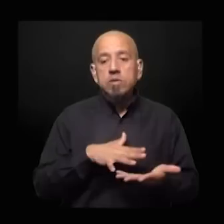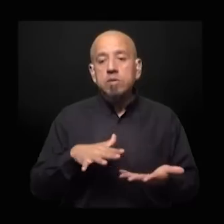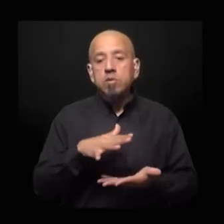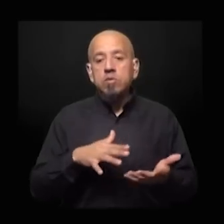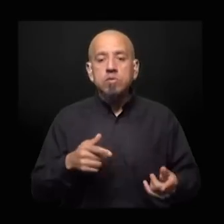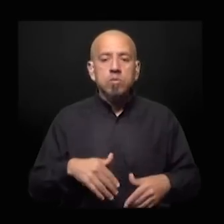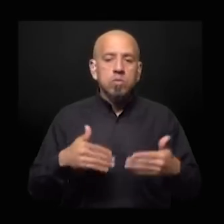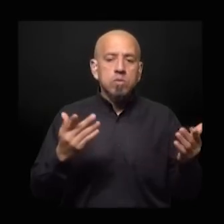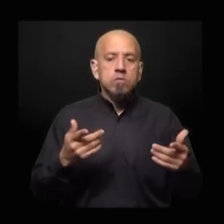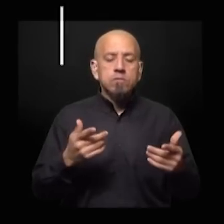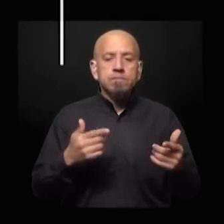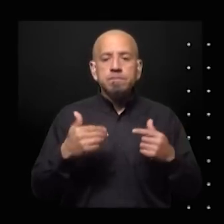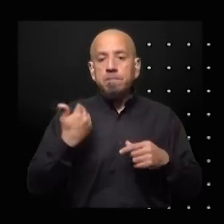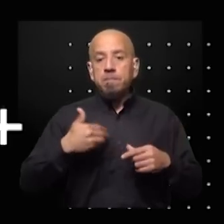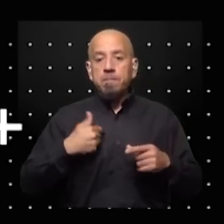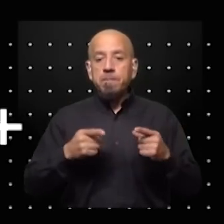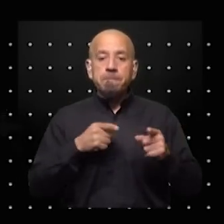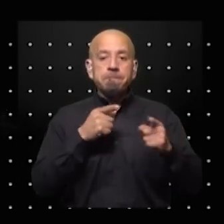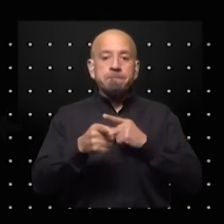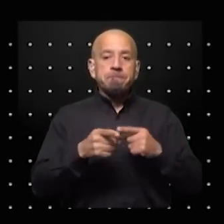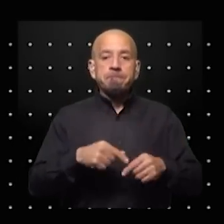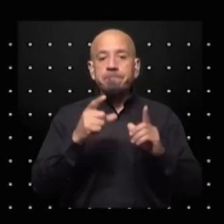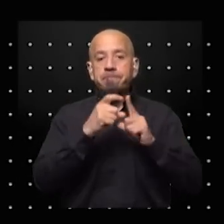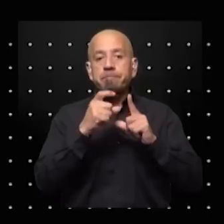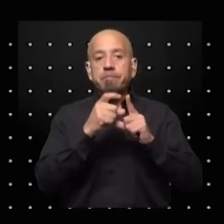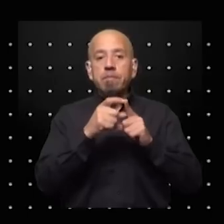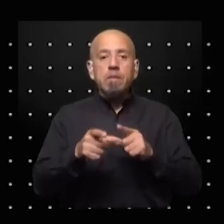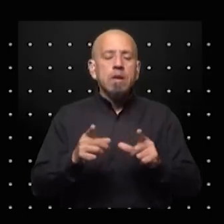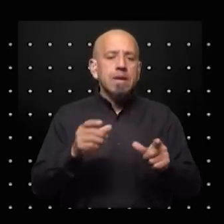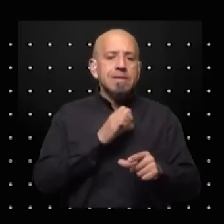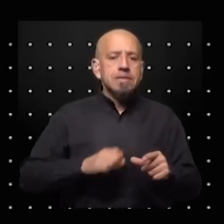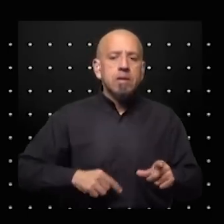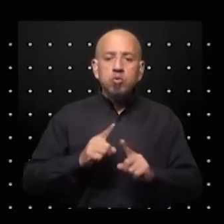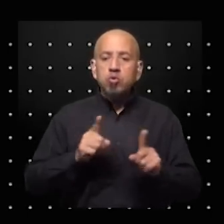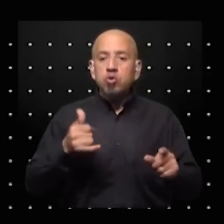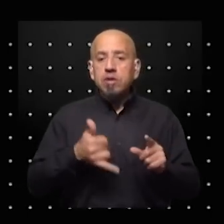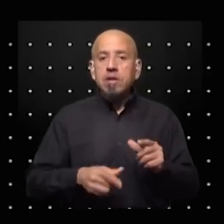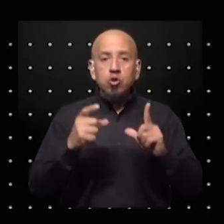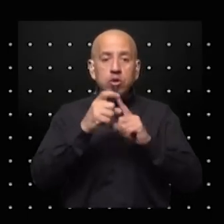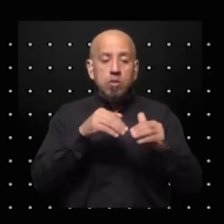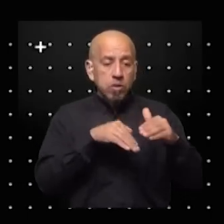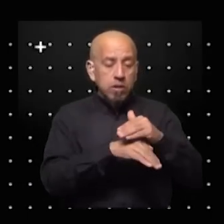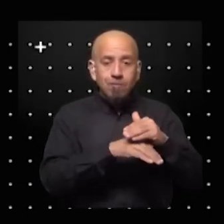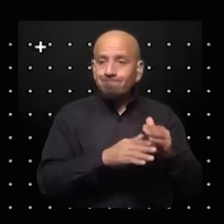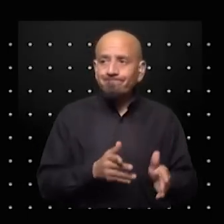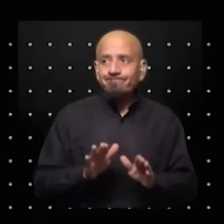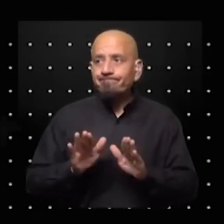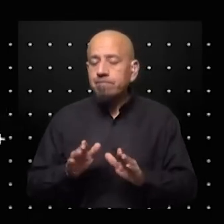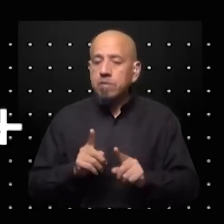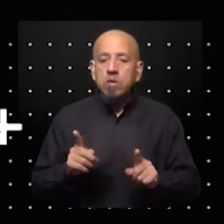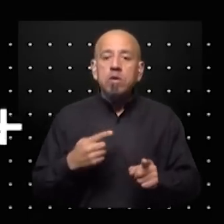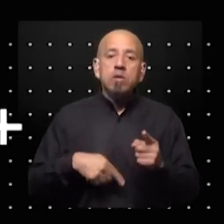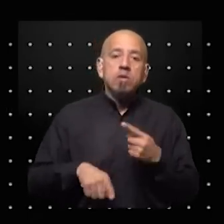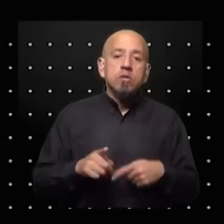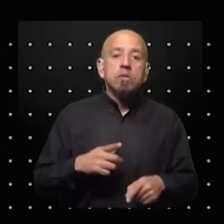en la Argentina que impacte sobre el dólar el Estado no tiene dólares para frenarlo y eso impacta en la inflación y